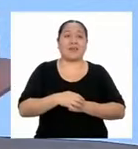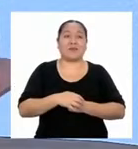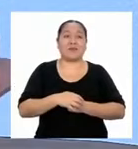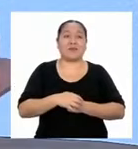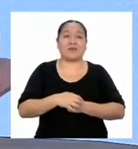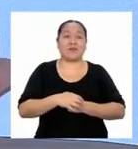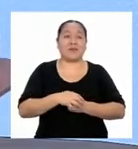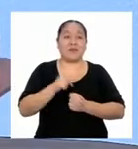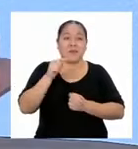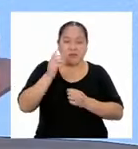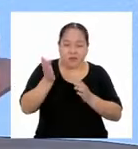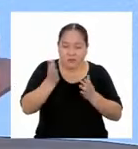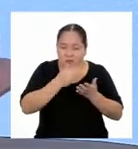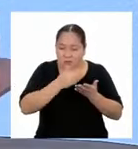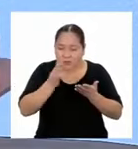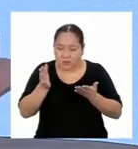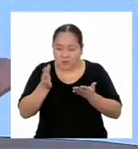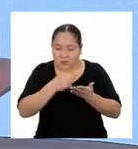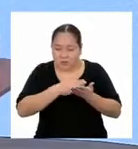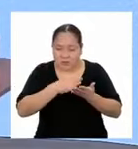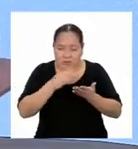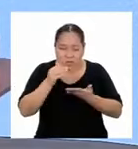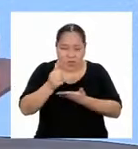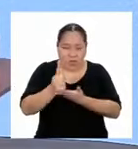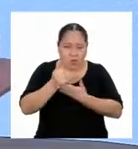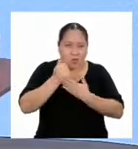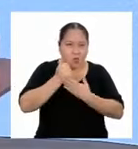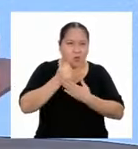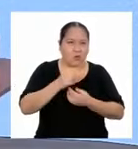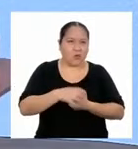Por aquí debería haber una pista.